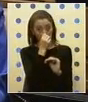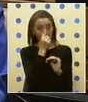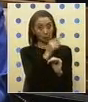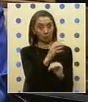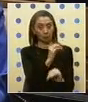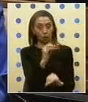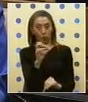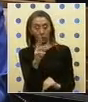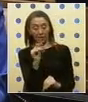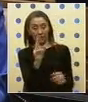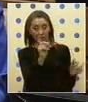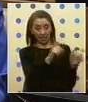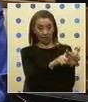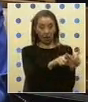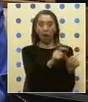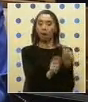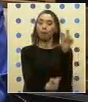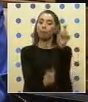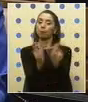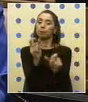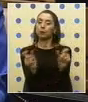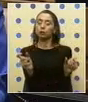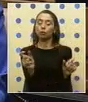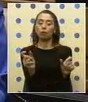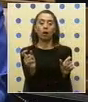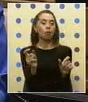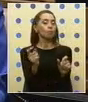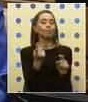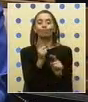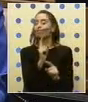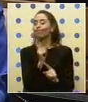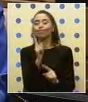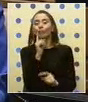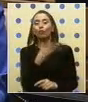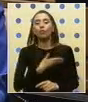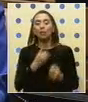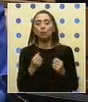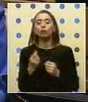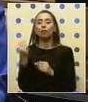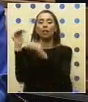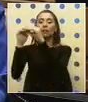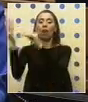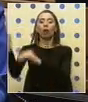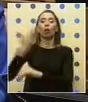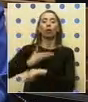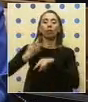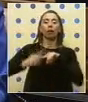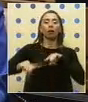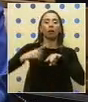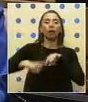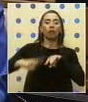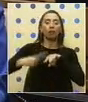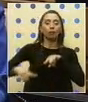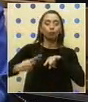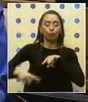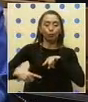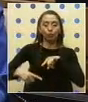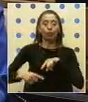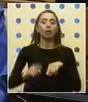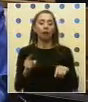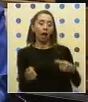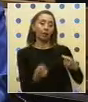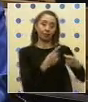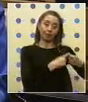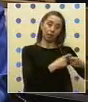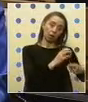realmente son personas en que no tienen la posibilidad de tener un crédito bancario y que muchos de ellos a través de este